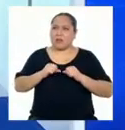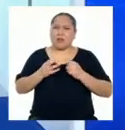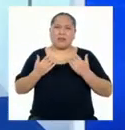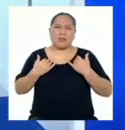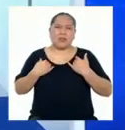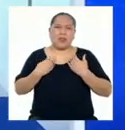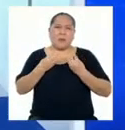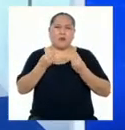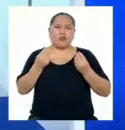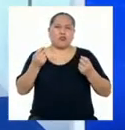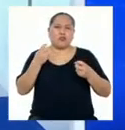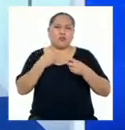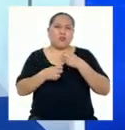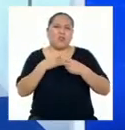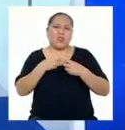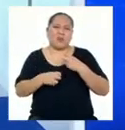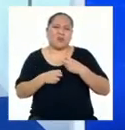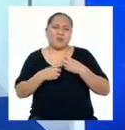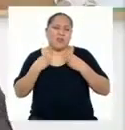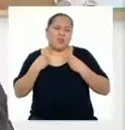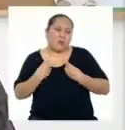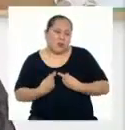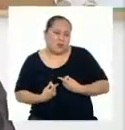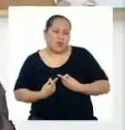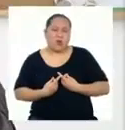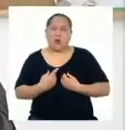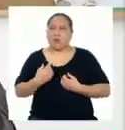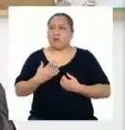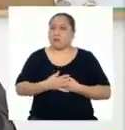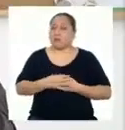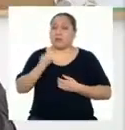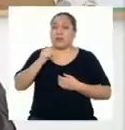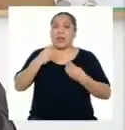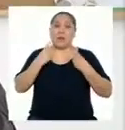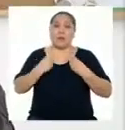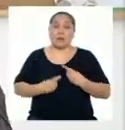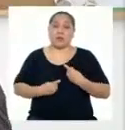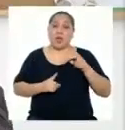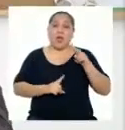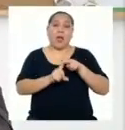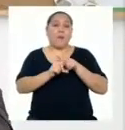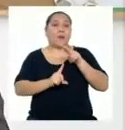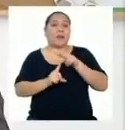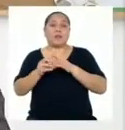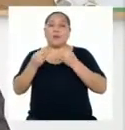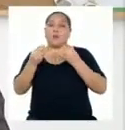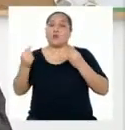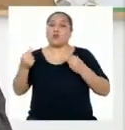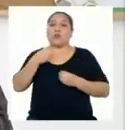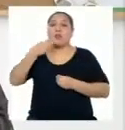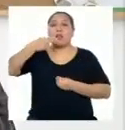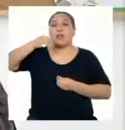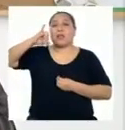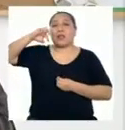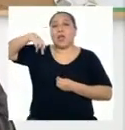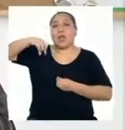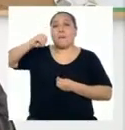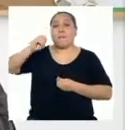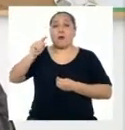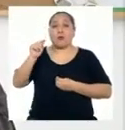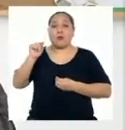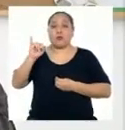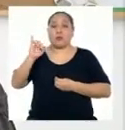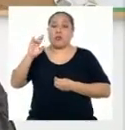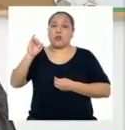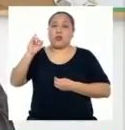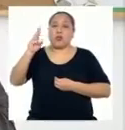quejan de que tienen problemas de ánimo y de depresión? La depresión se presenta con frecuencia en el hipotiroidismo. Se estima que